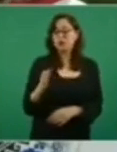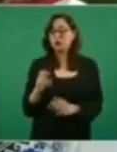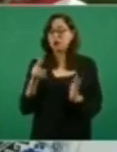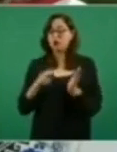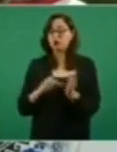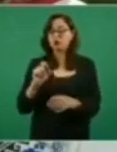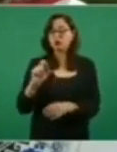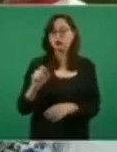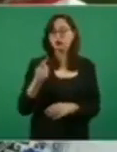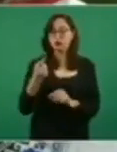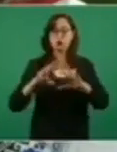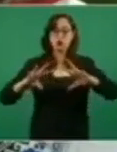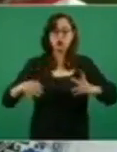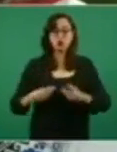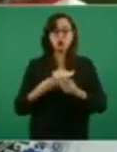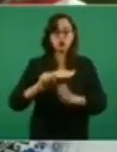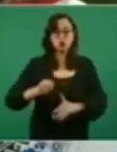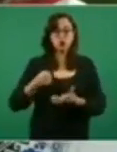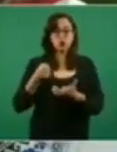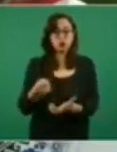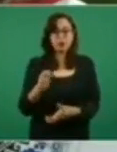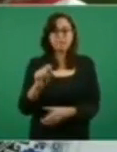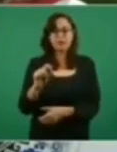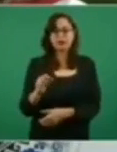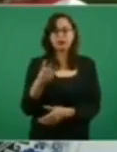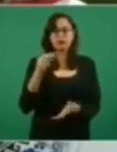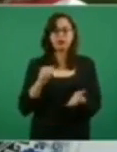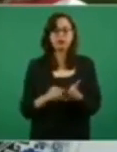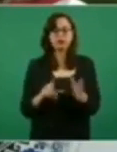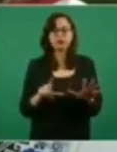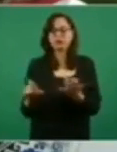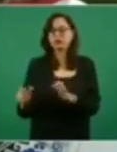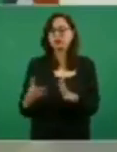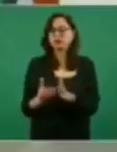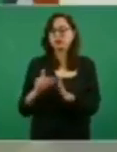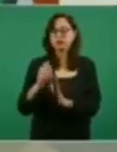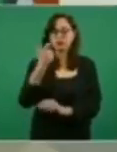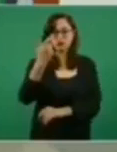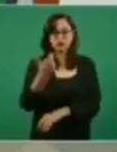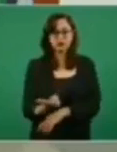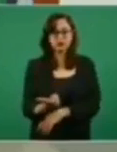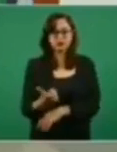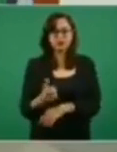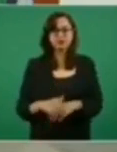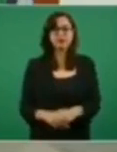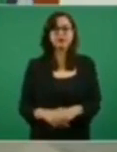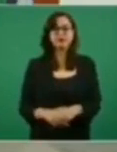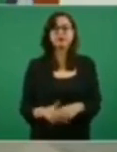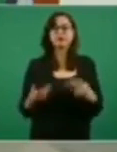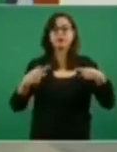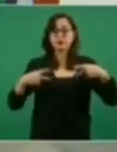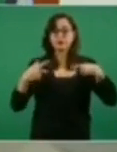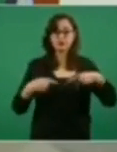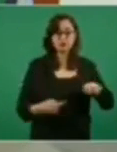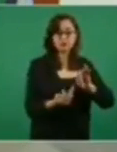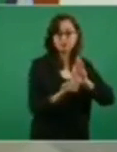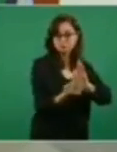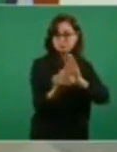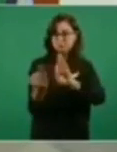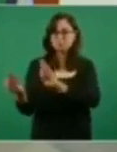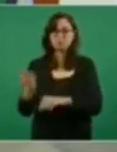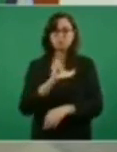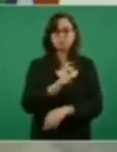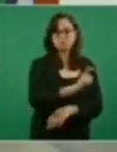apoyo, mientras que los indígenas y afromexicanos a partir de los 65 años. Asimismo, el artículo 4